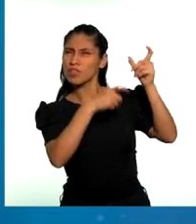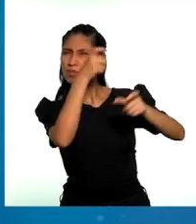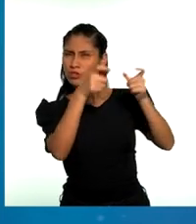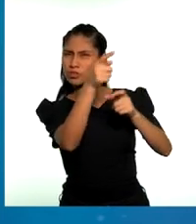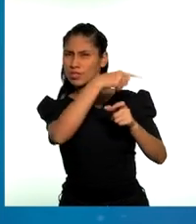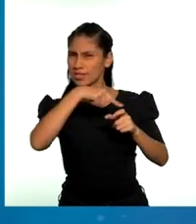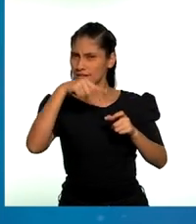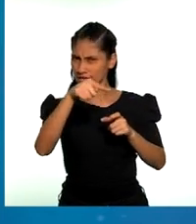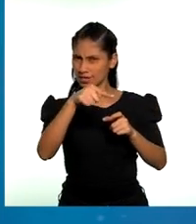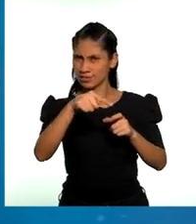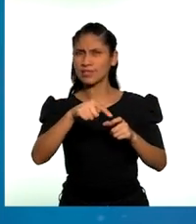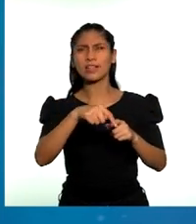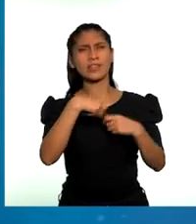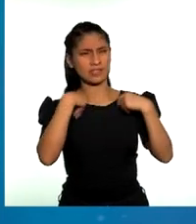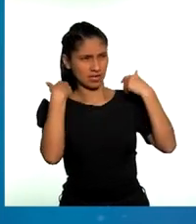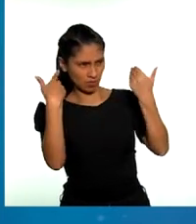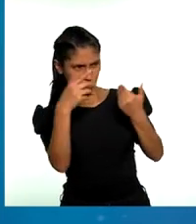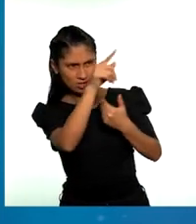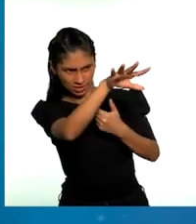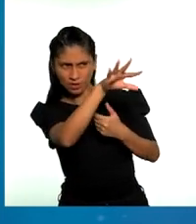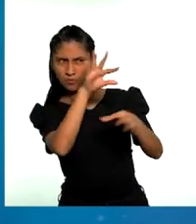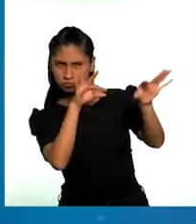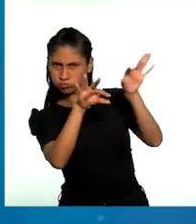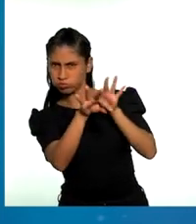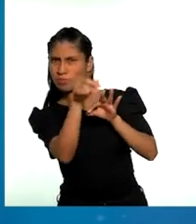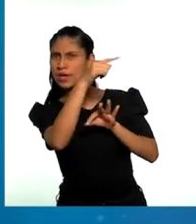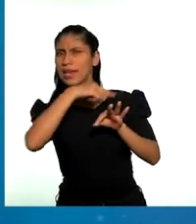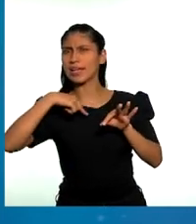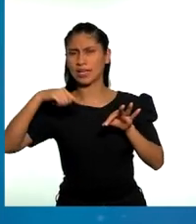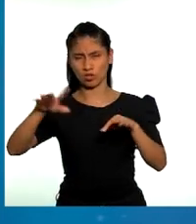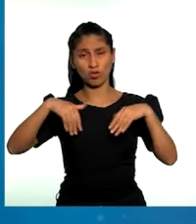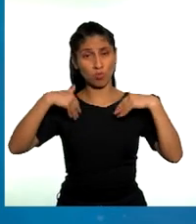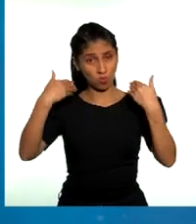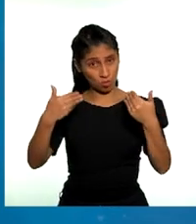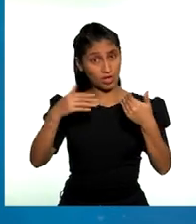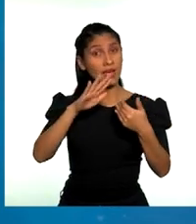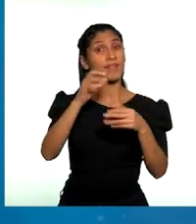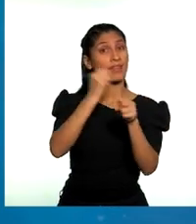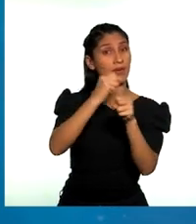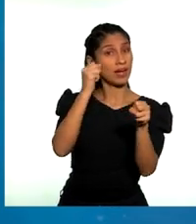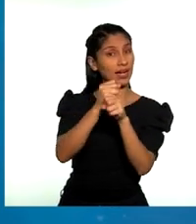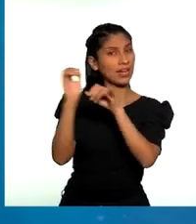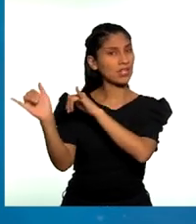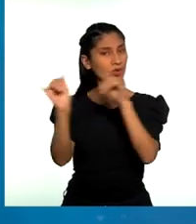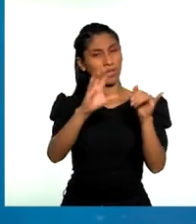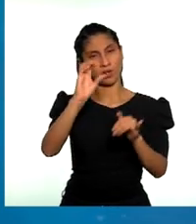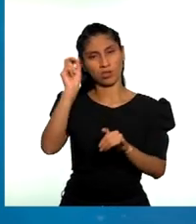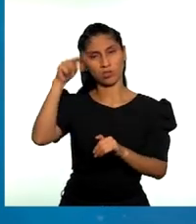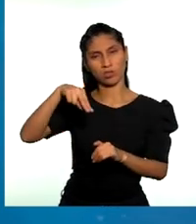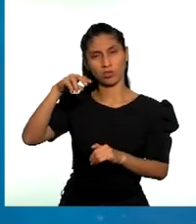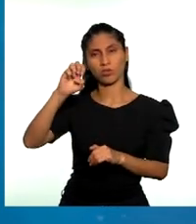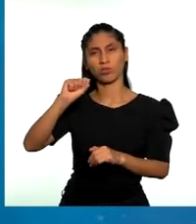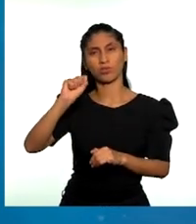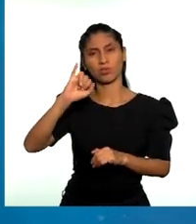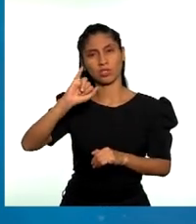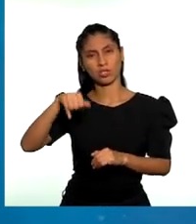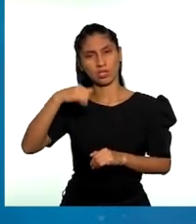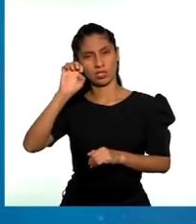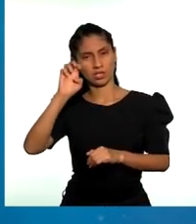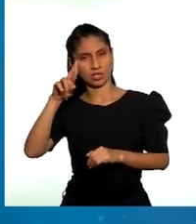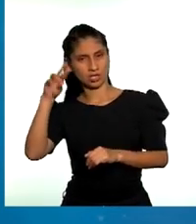para ser consejeros regionales y regidores municipales según la cuota de